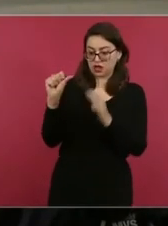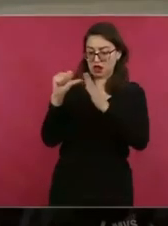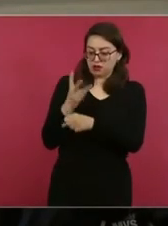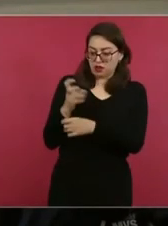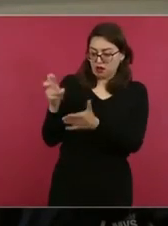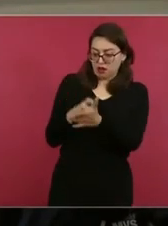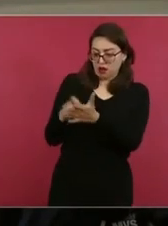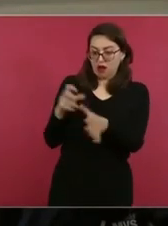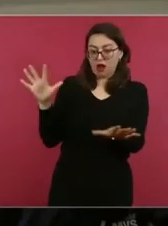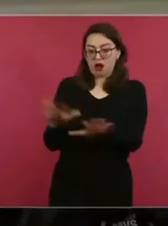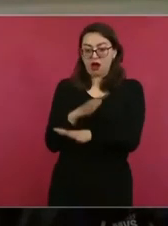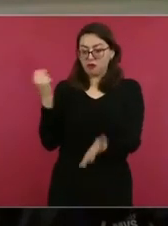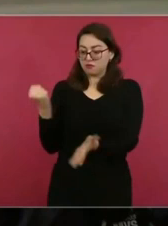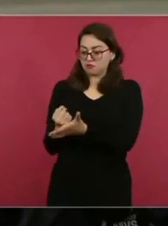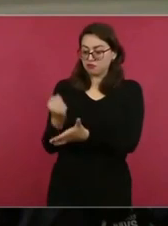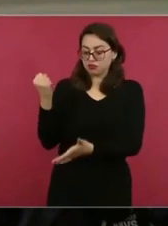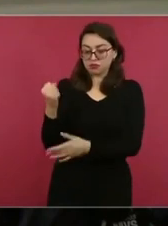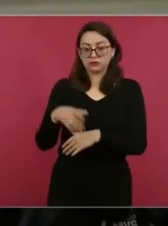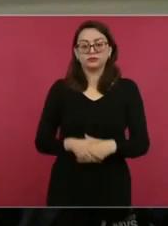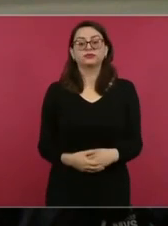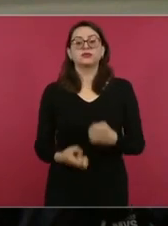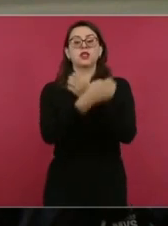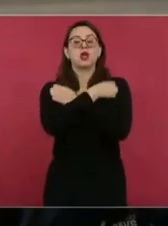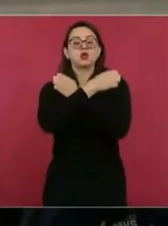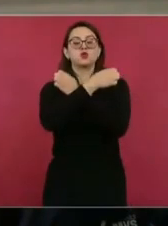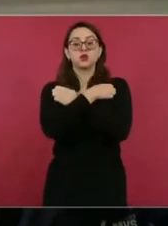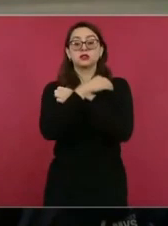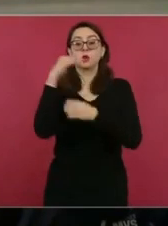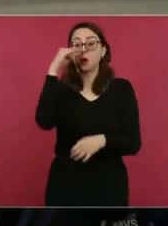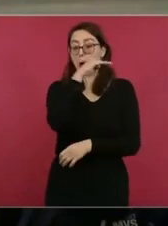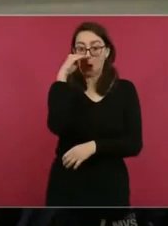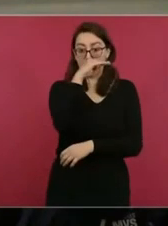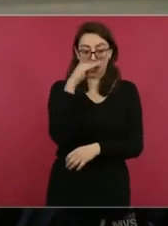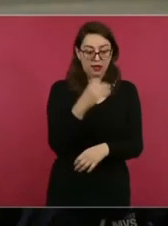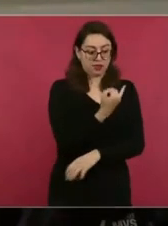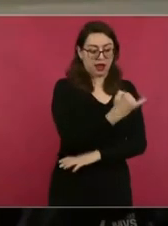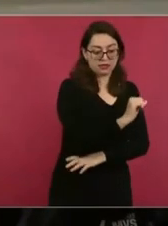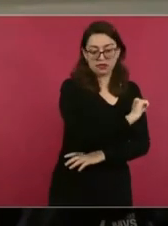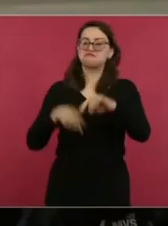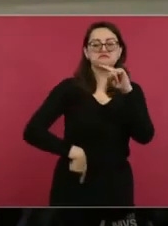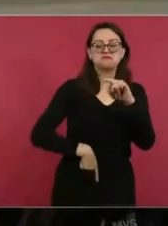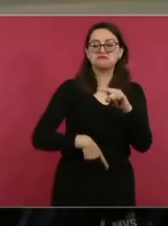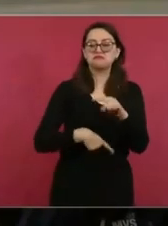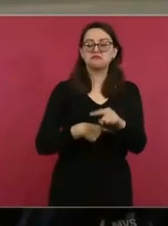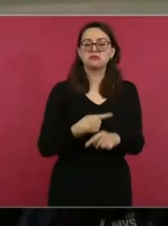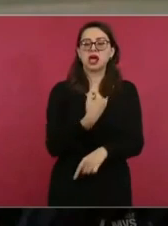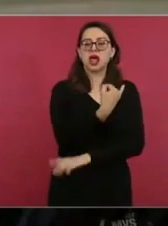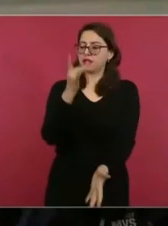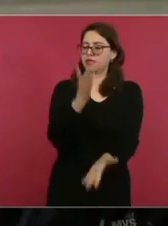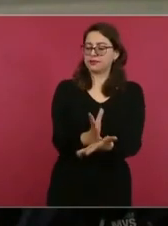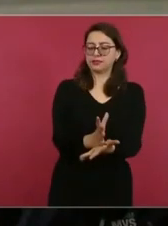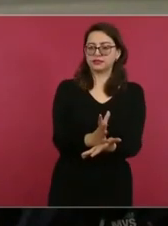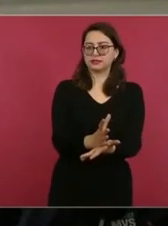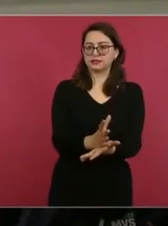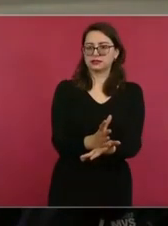para limitar la gratuidad de la educación pública sólo a nivel de primaria y secundaria. Antes de esta reforma